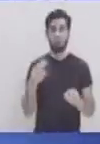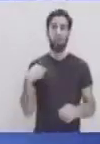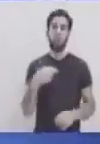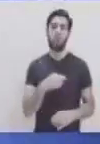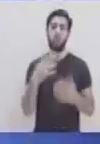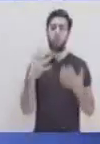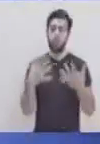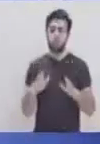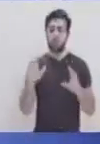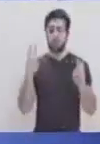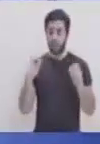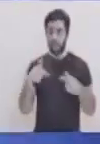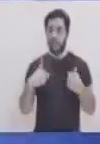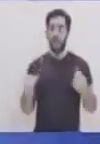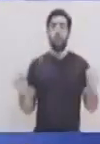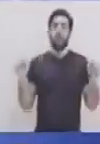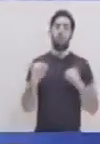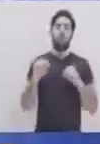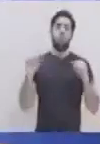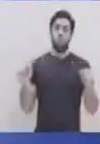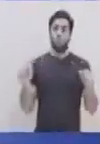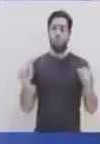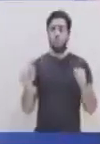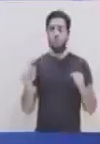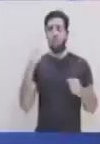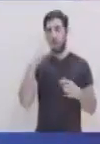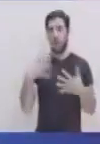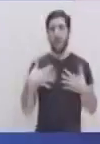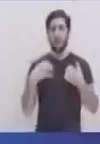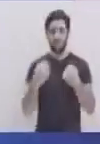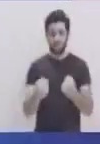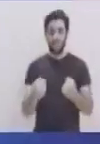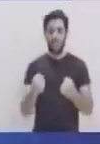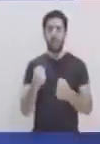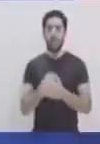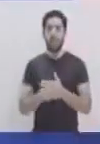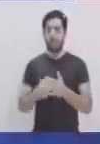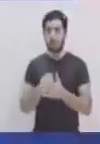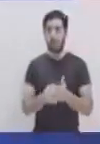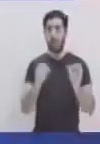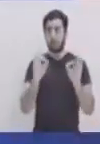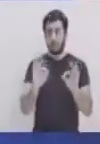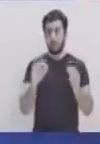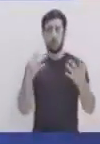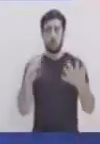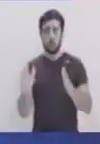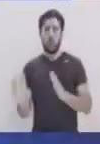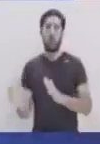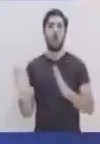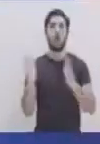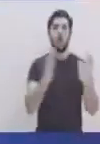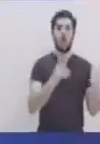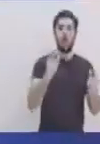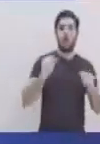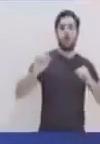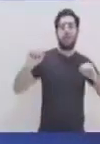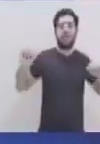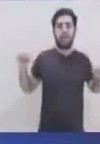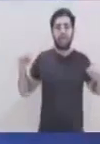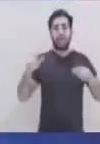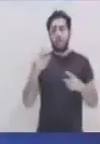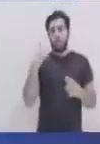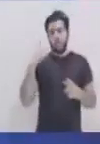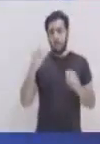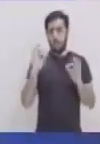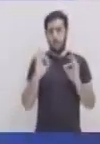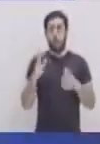y es así como terminamos lo que es nuestro componente físico de fuerza y resistencia ahora paso a lo